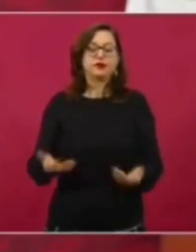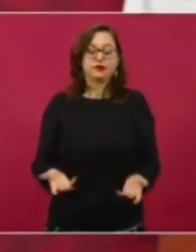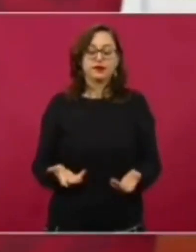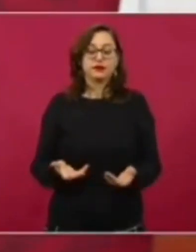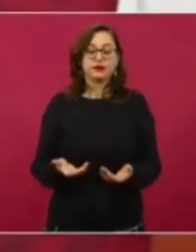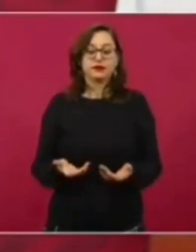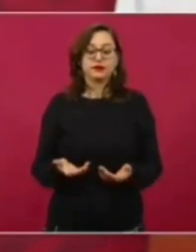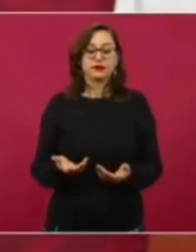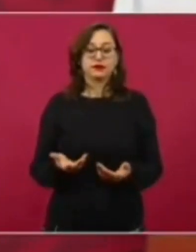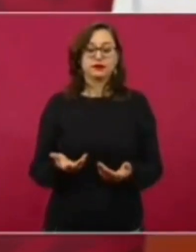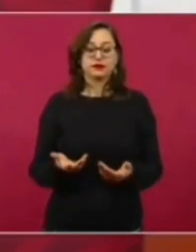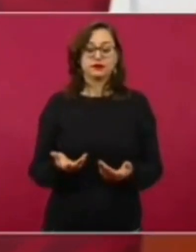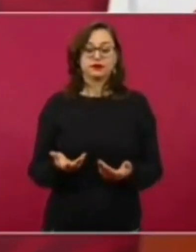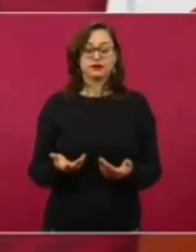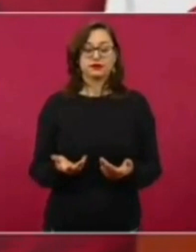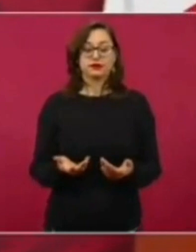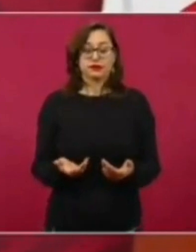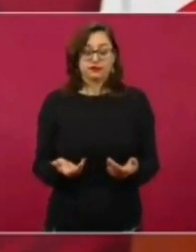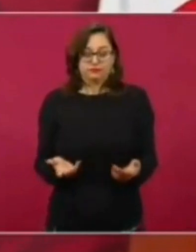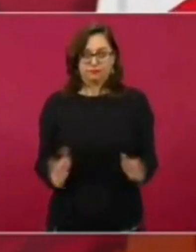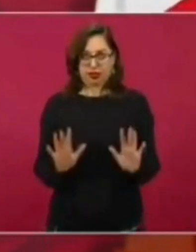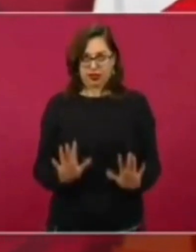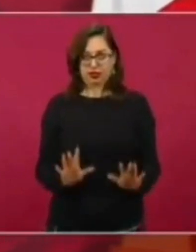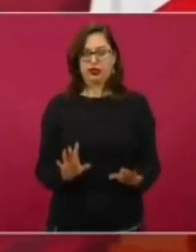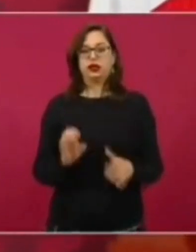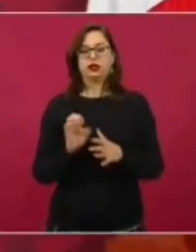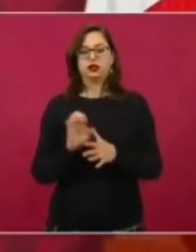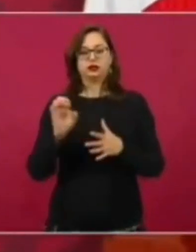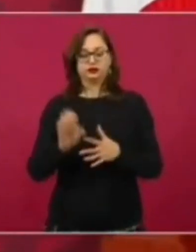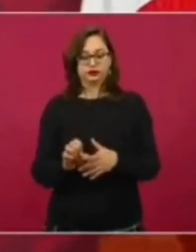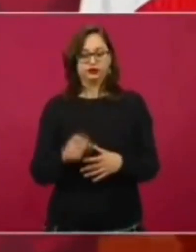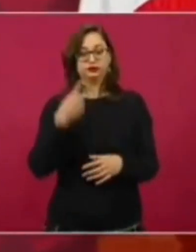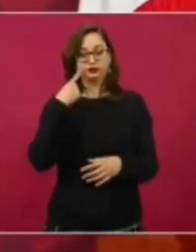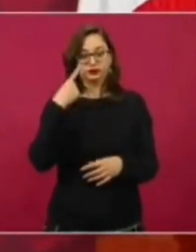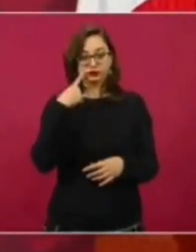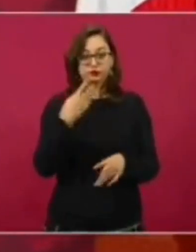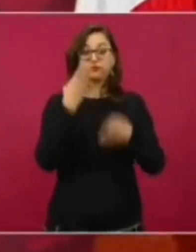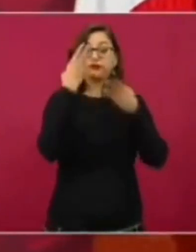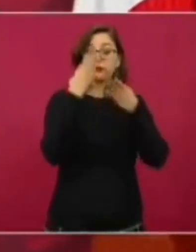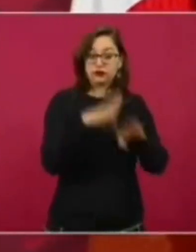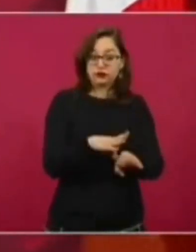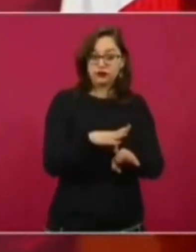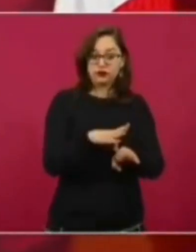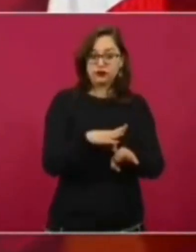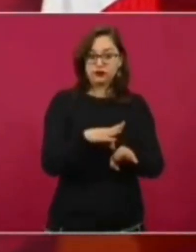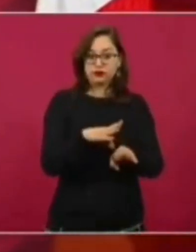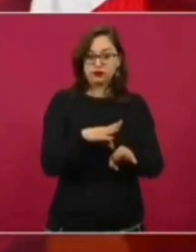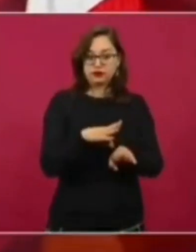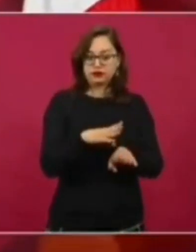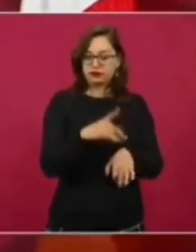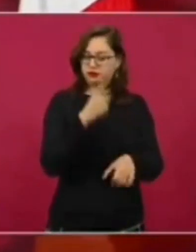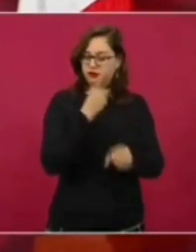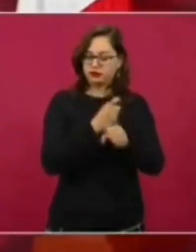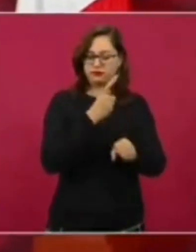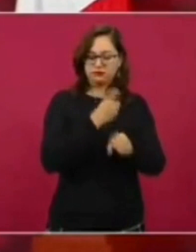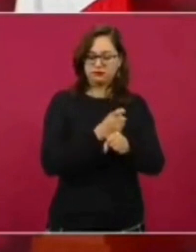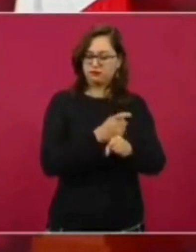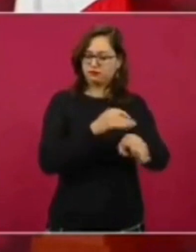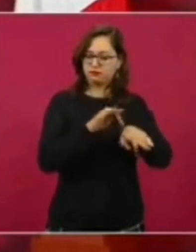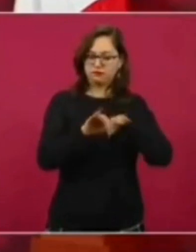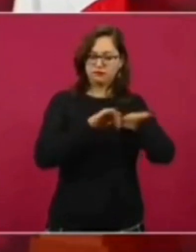la primera función del banco es la dispersión de los recursos,